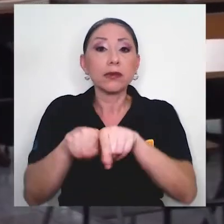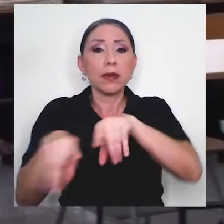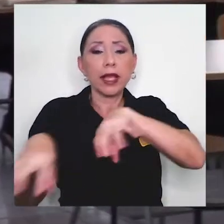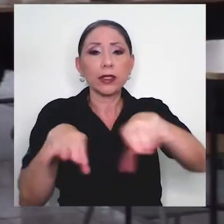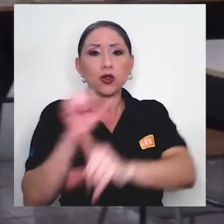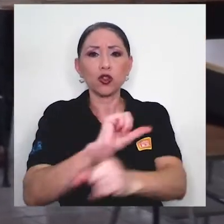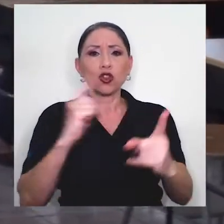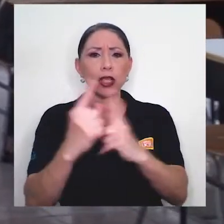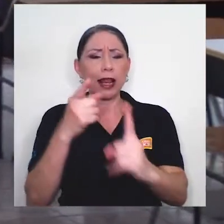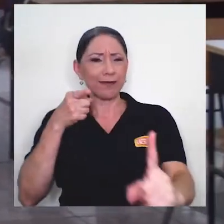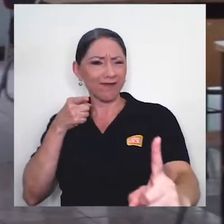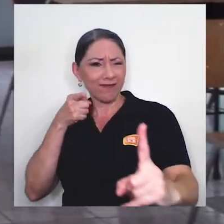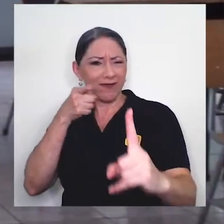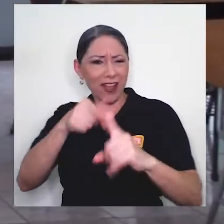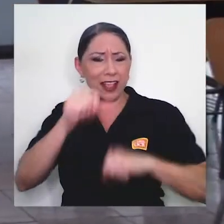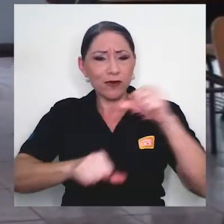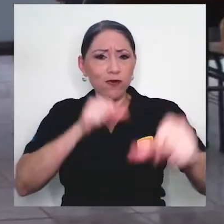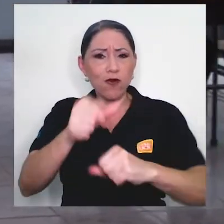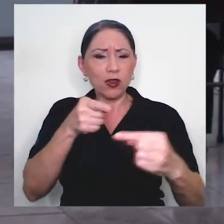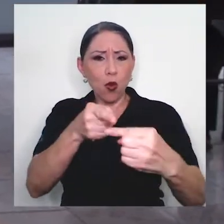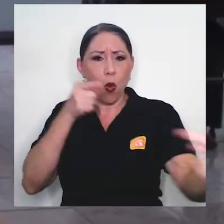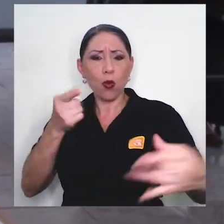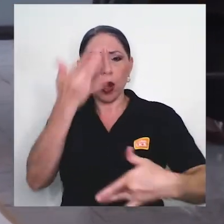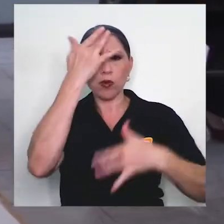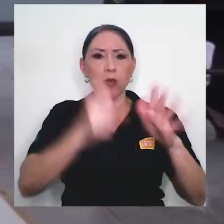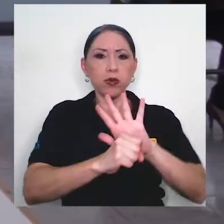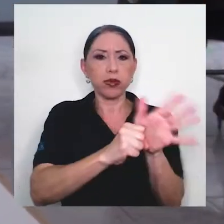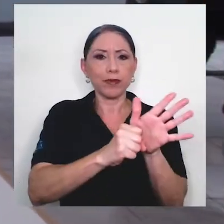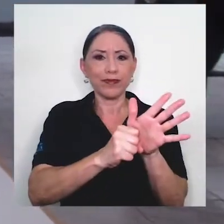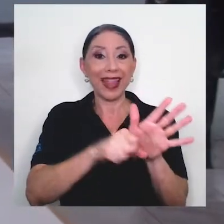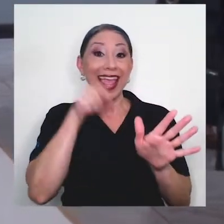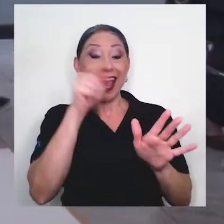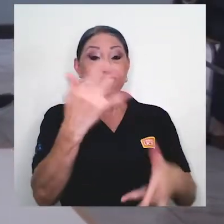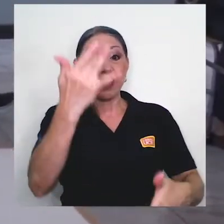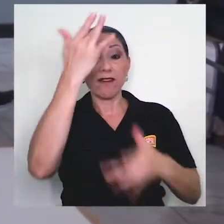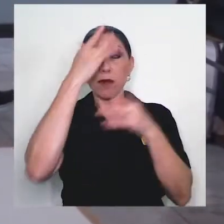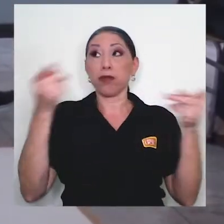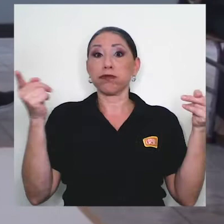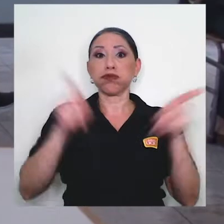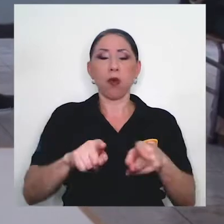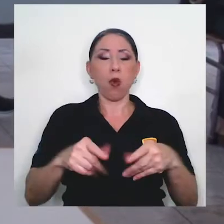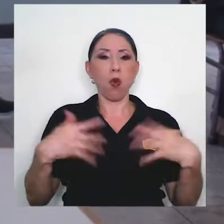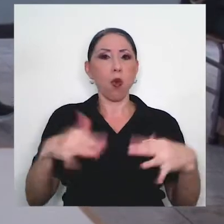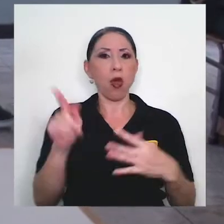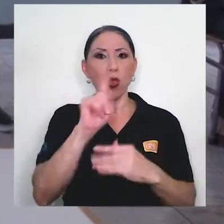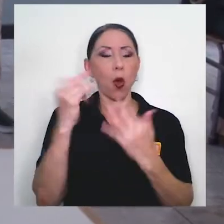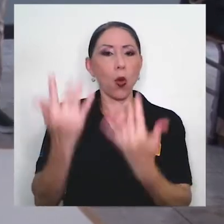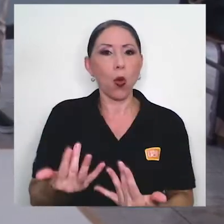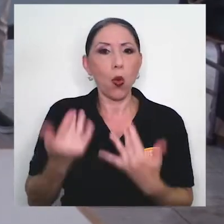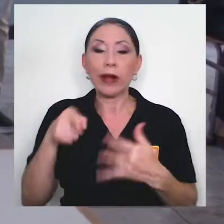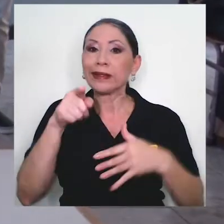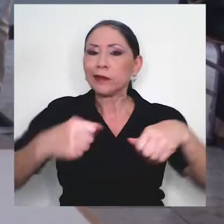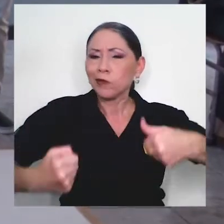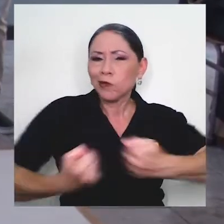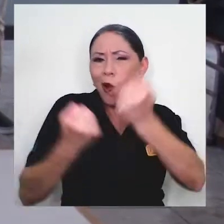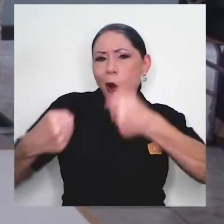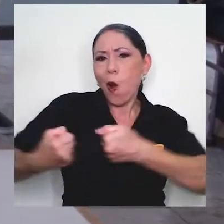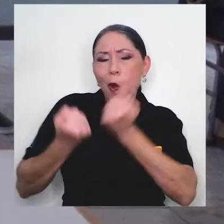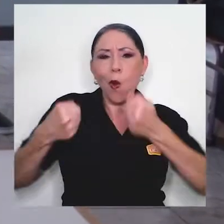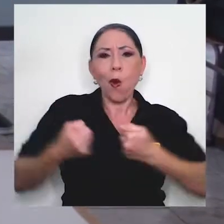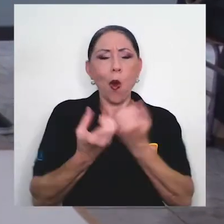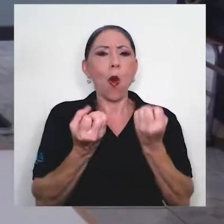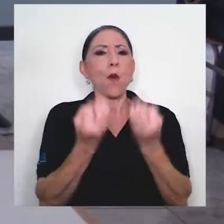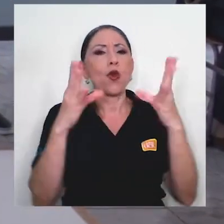social han dirigido sus esfuerzos contra la COVID-19, enfermedad que llegó de repente y que ha resultado ser un reto para